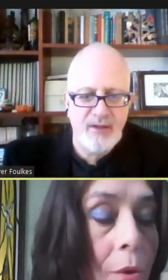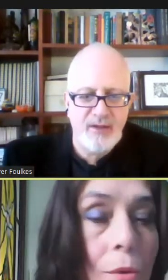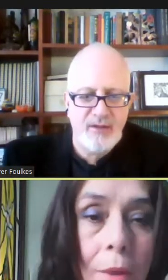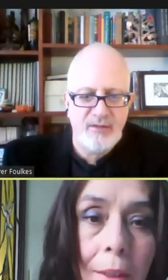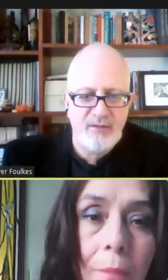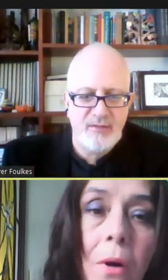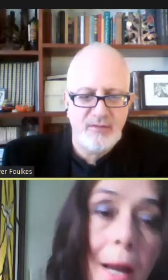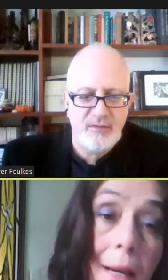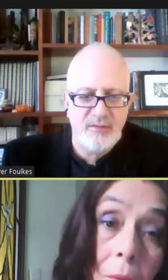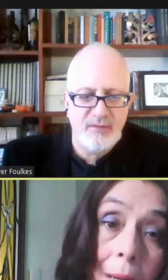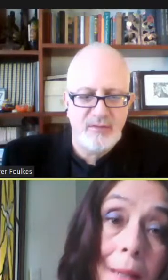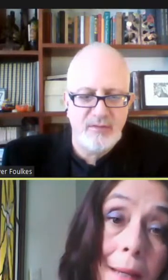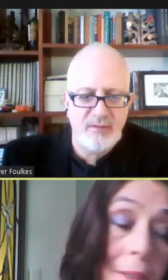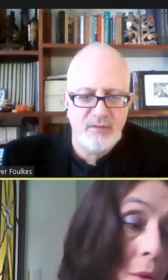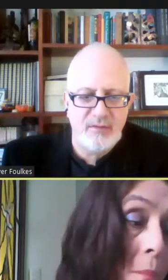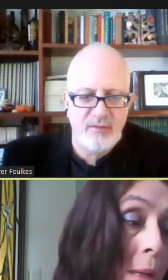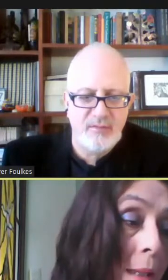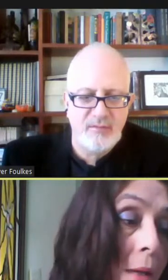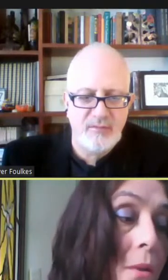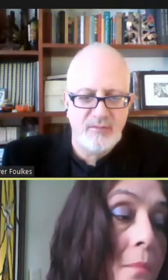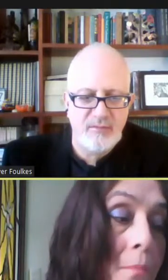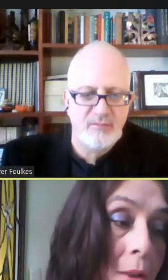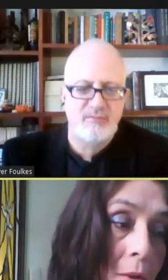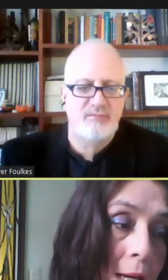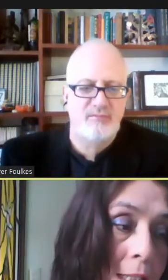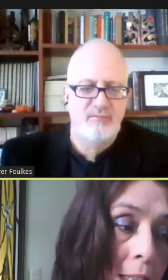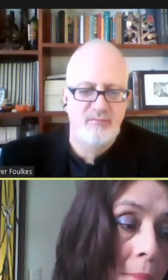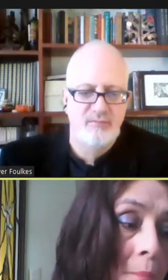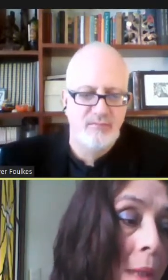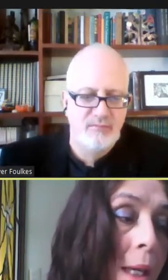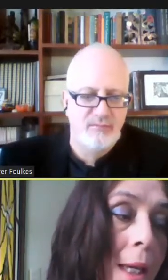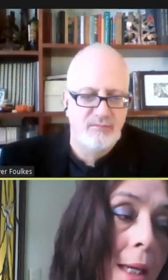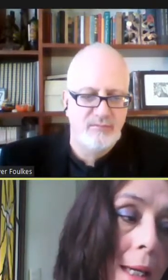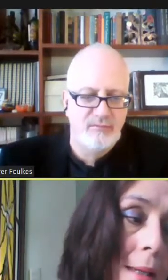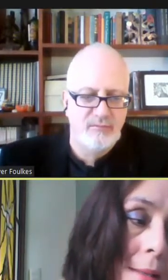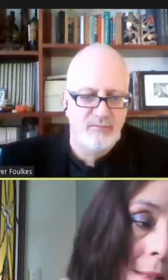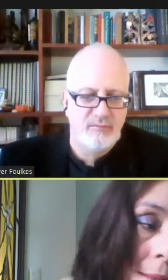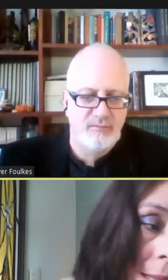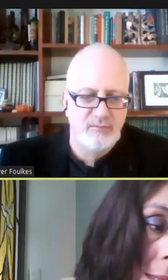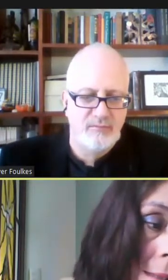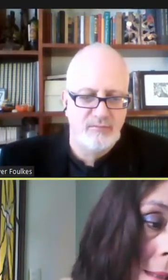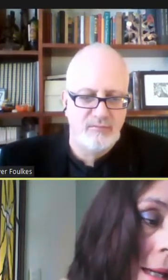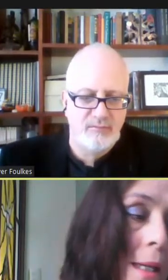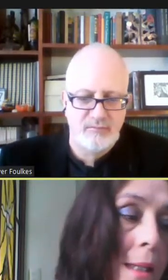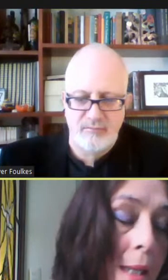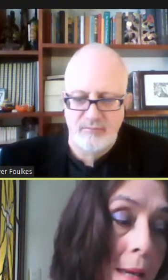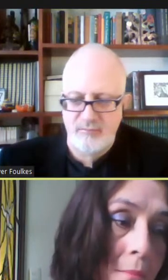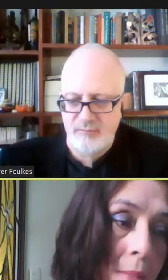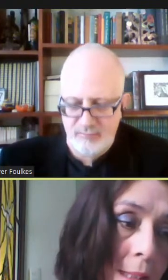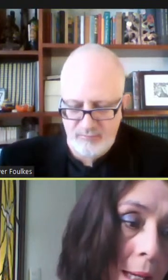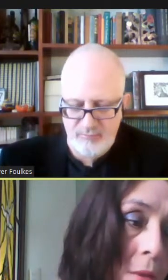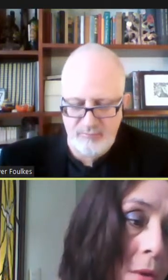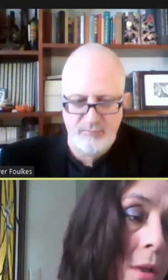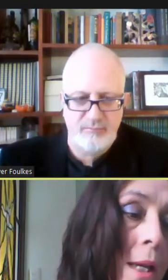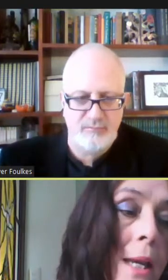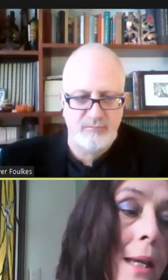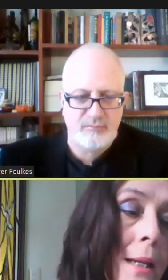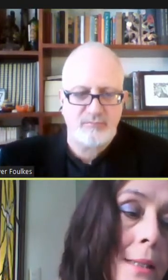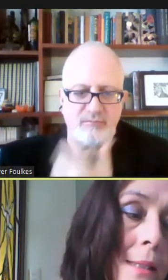consejo consultivo, al igual que mis compañeros Víctor H, que es ensayista e investigador,